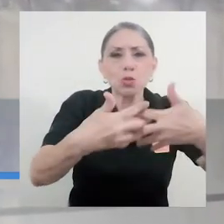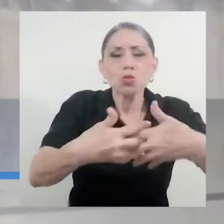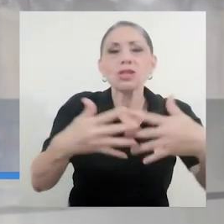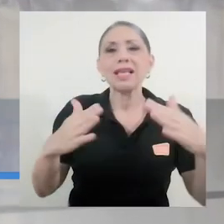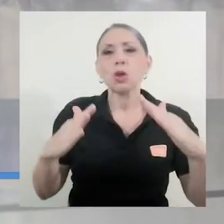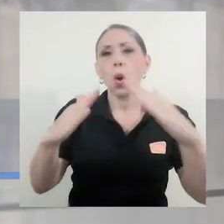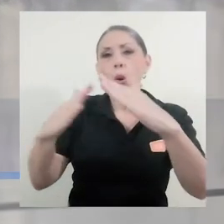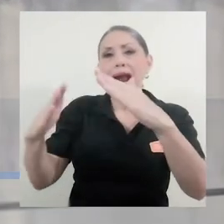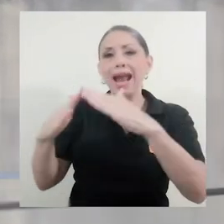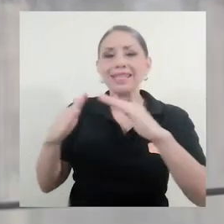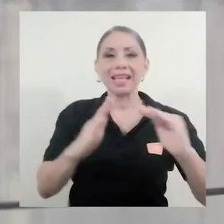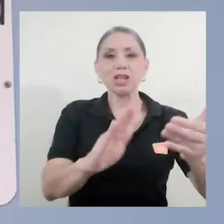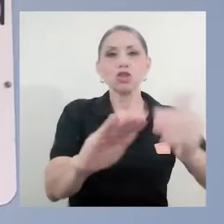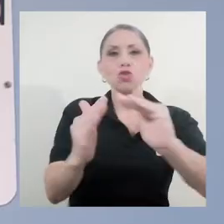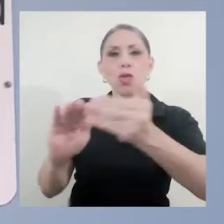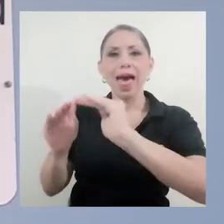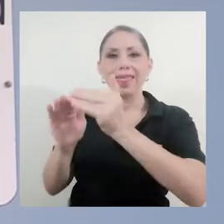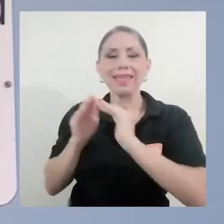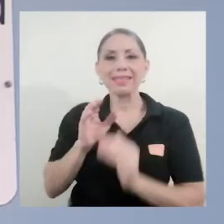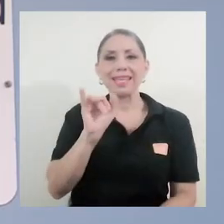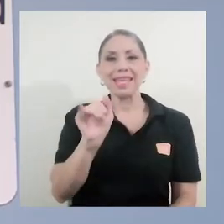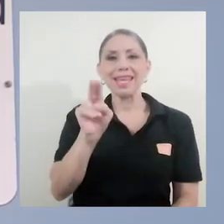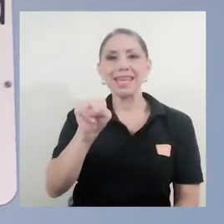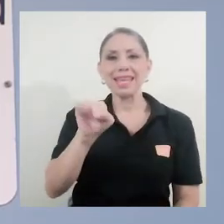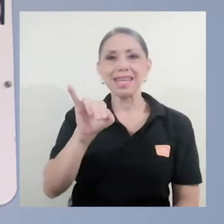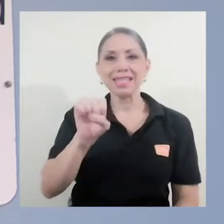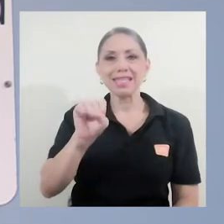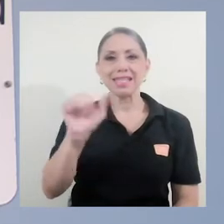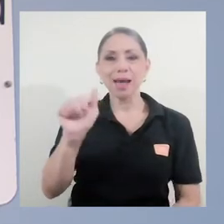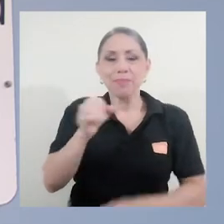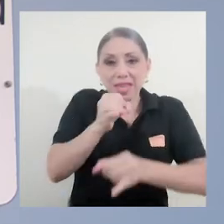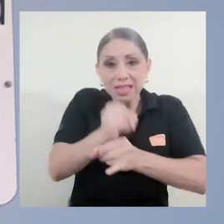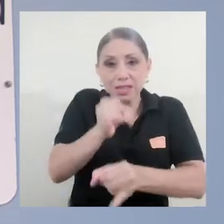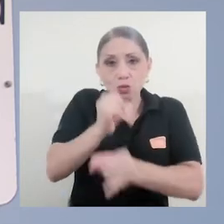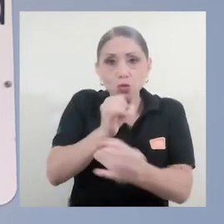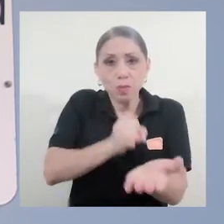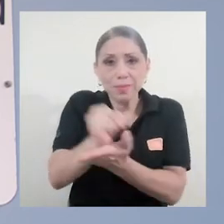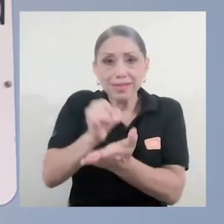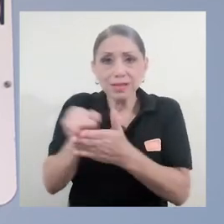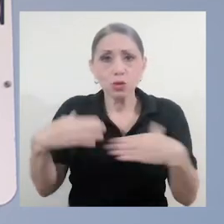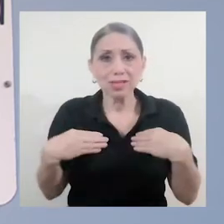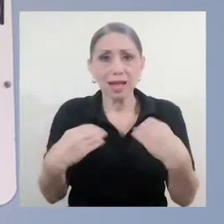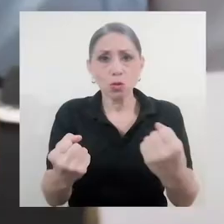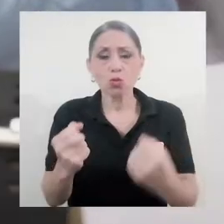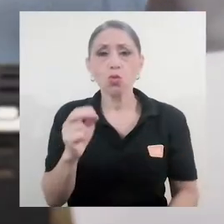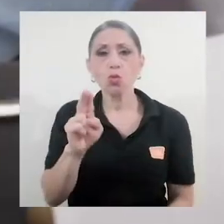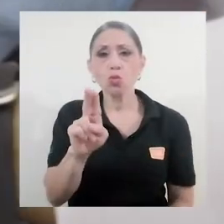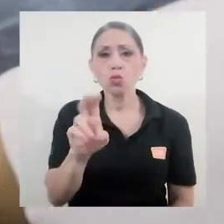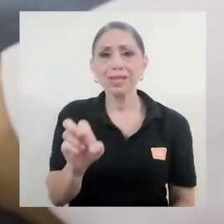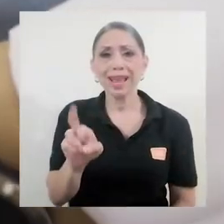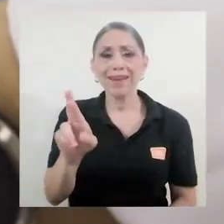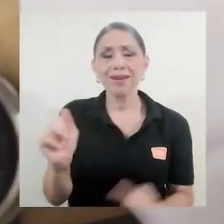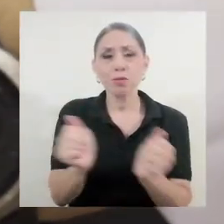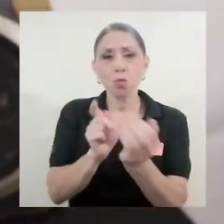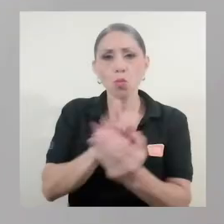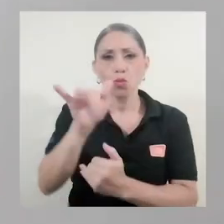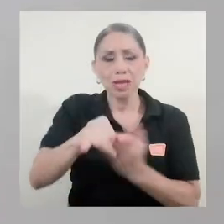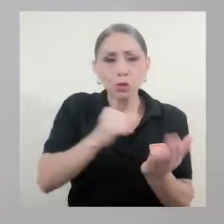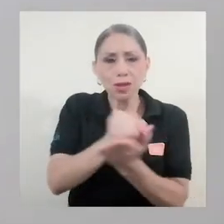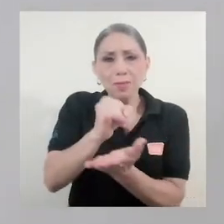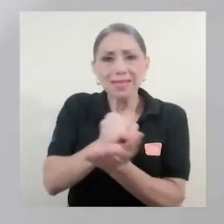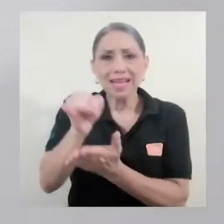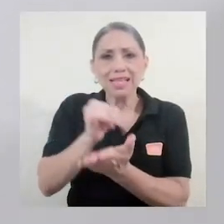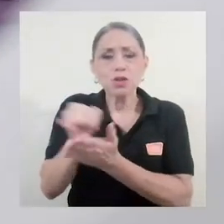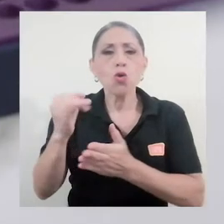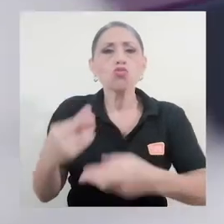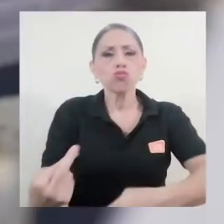hogares y las ciudades. El INISA, el Instituto de Investigación en Salud de la UCR, mediante un proyecto de investigación